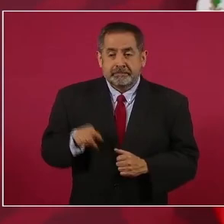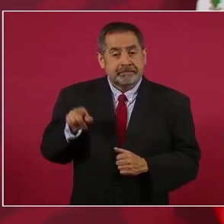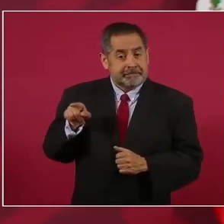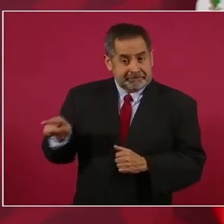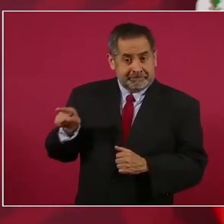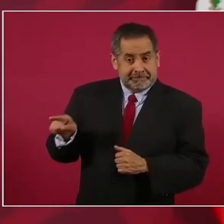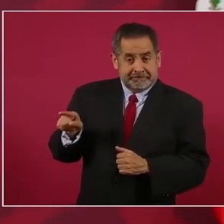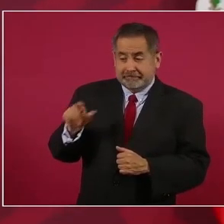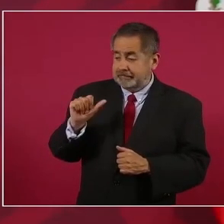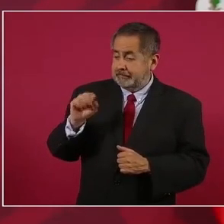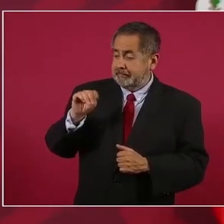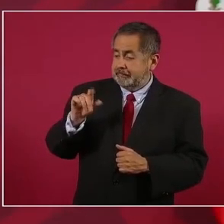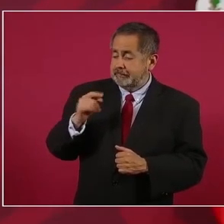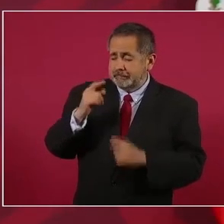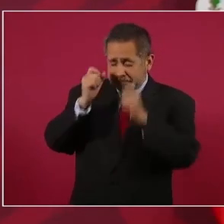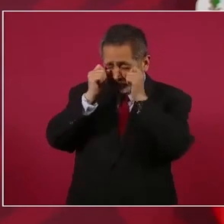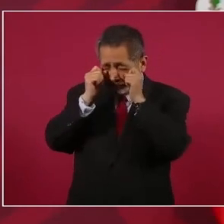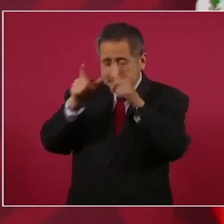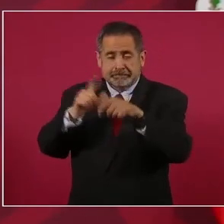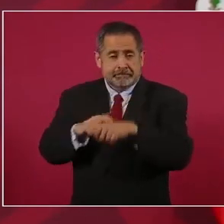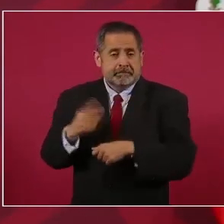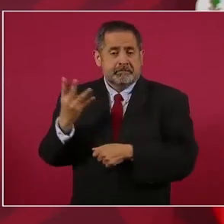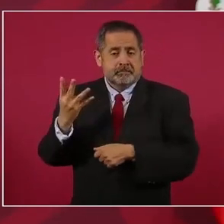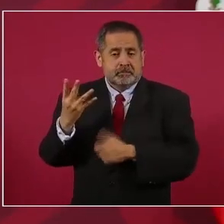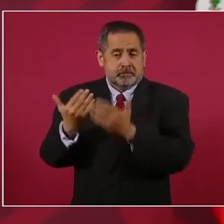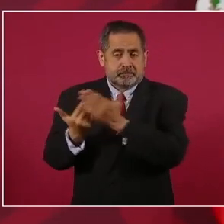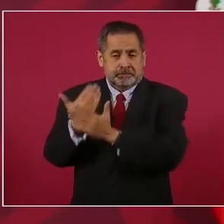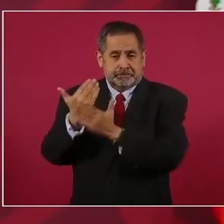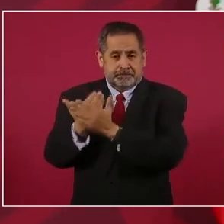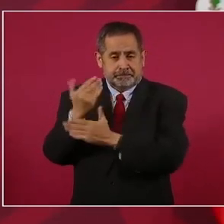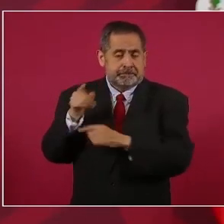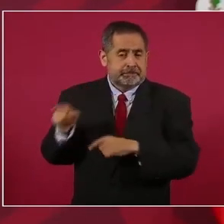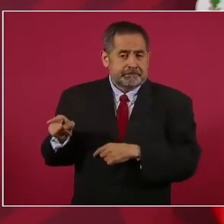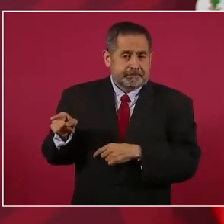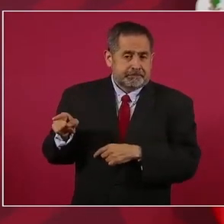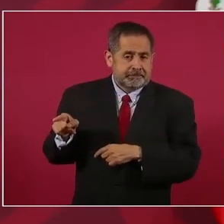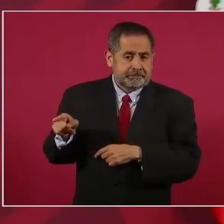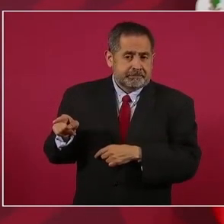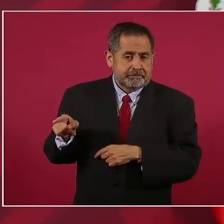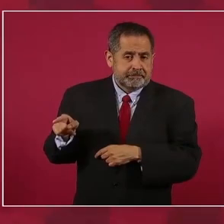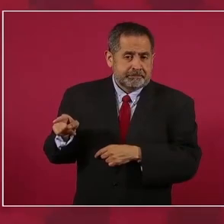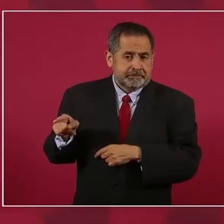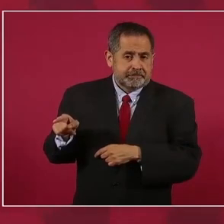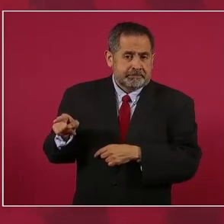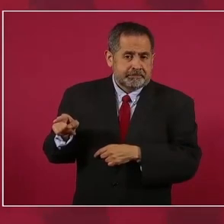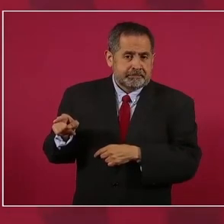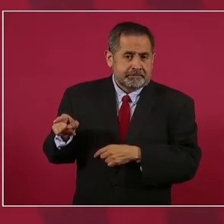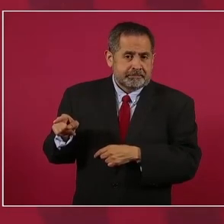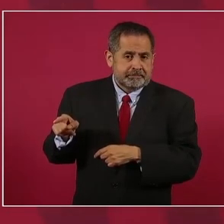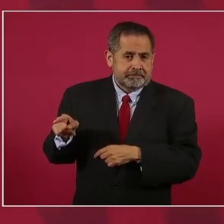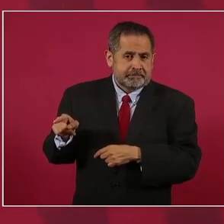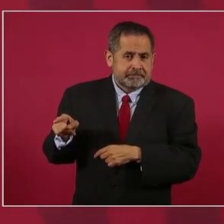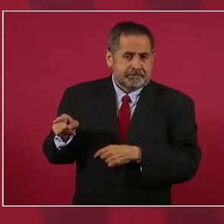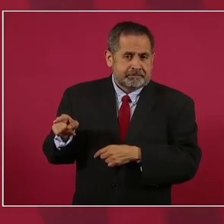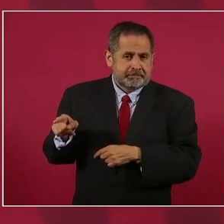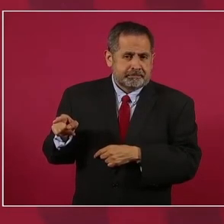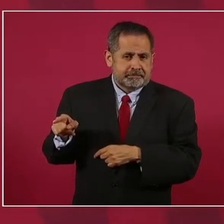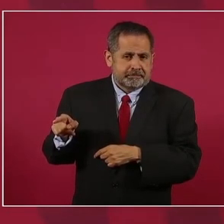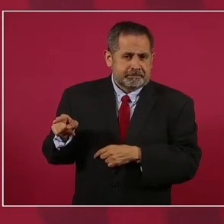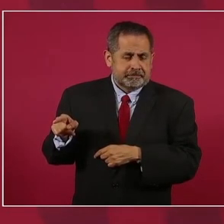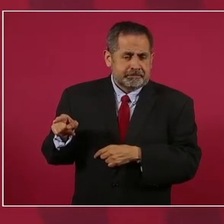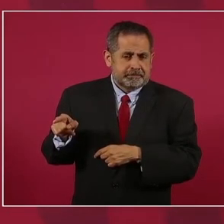a las cuatro de la mañana, se tiene que